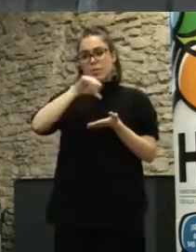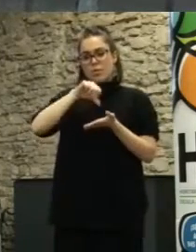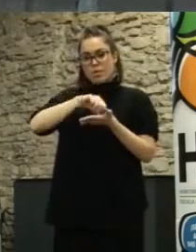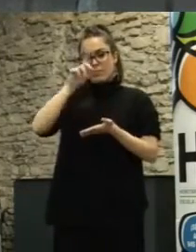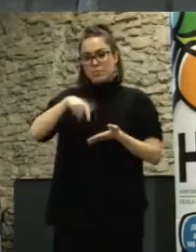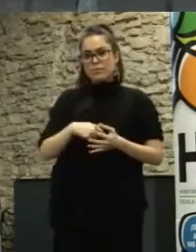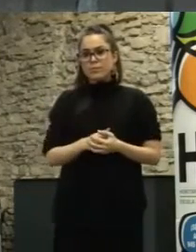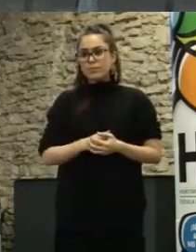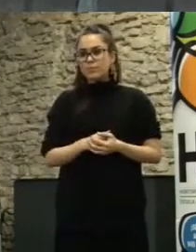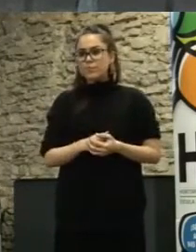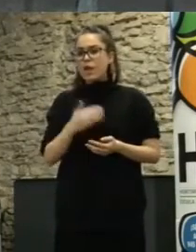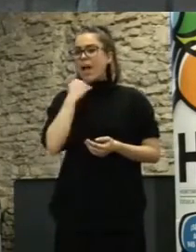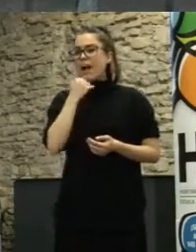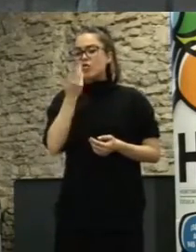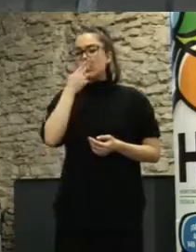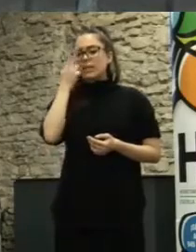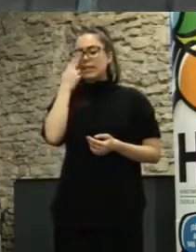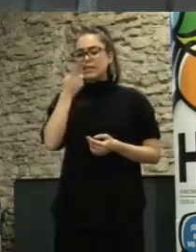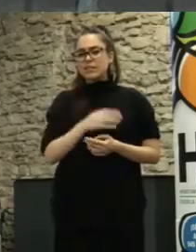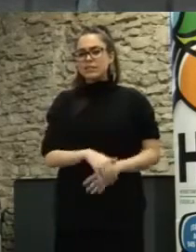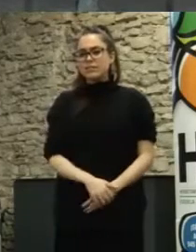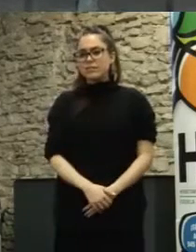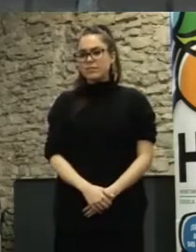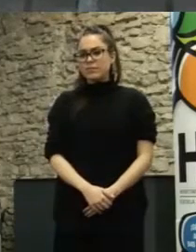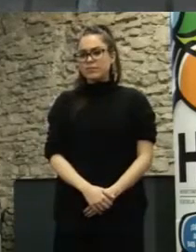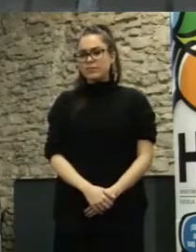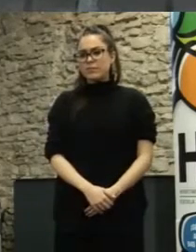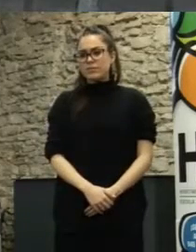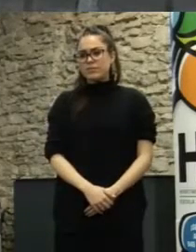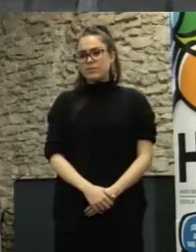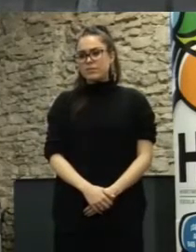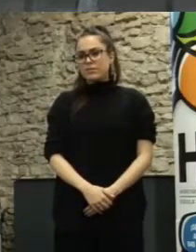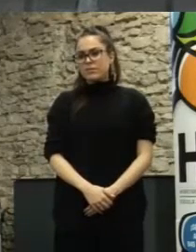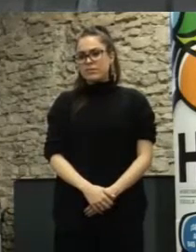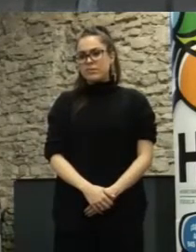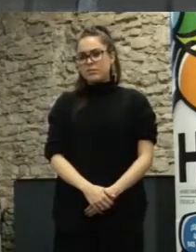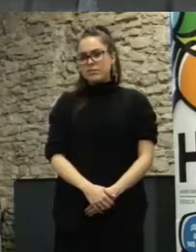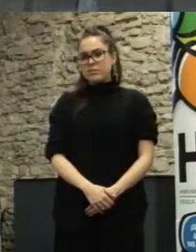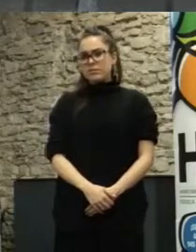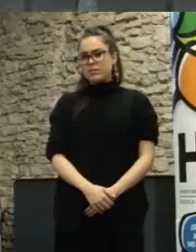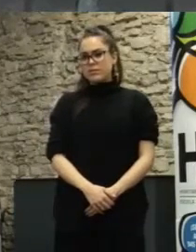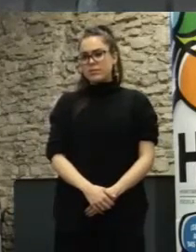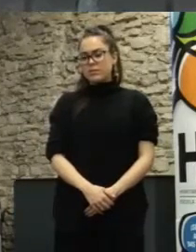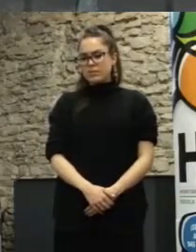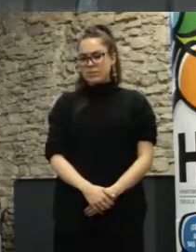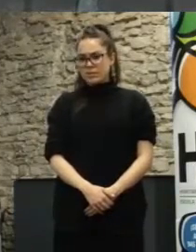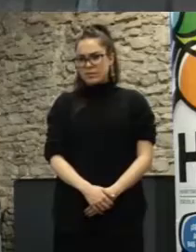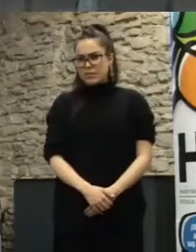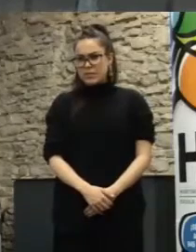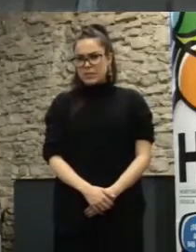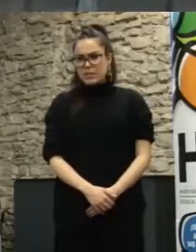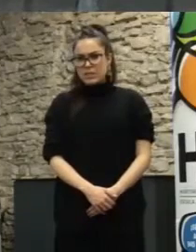ha habido algo que me ha parecido interesante en tu presentación que era esa conjunción que hay entre